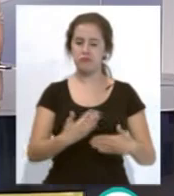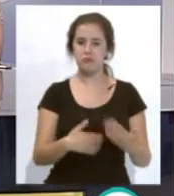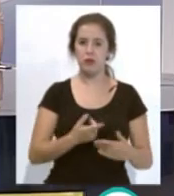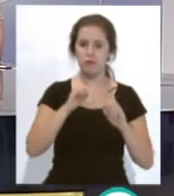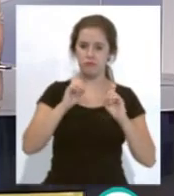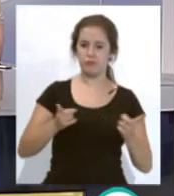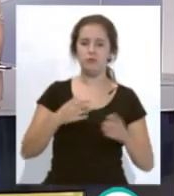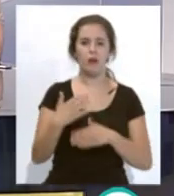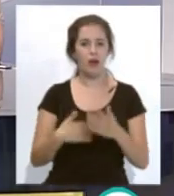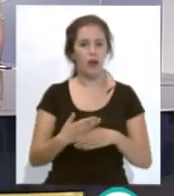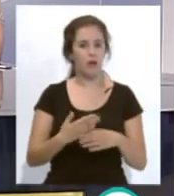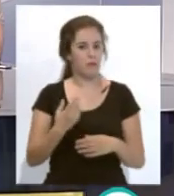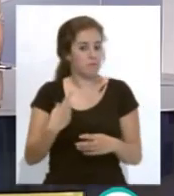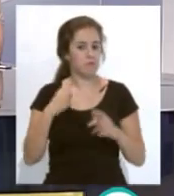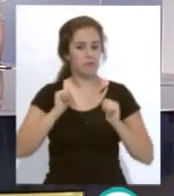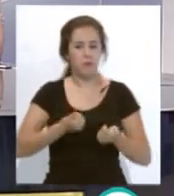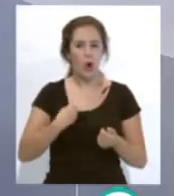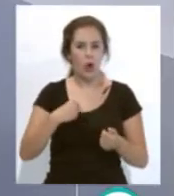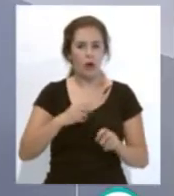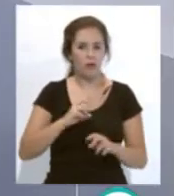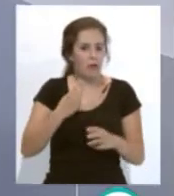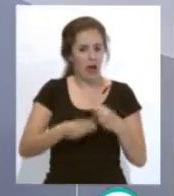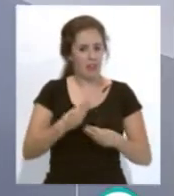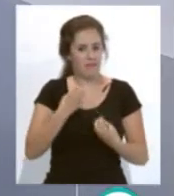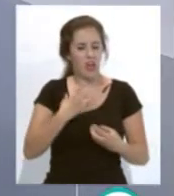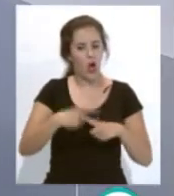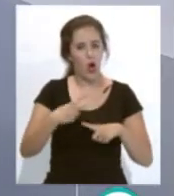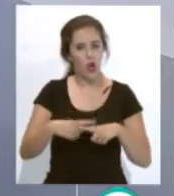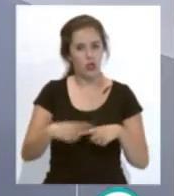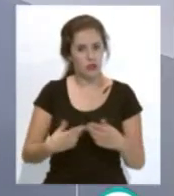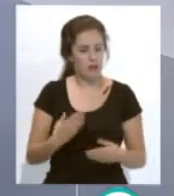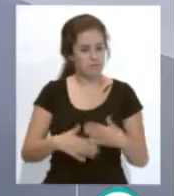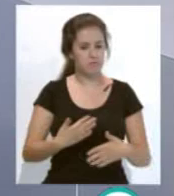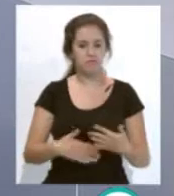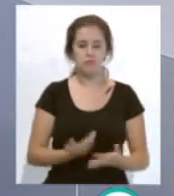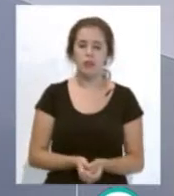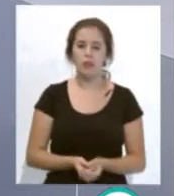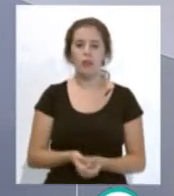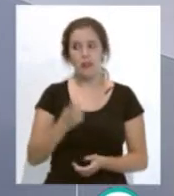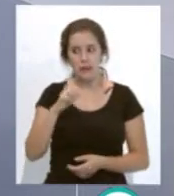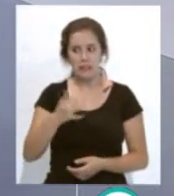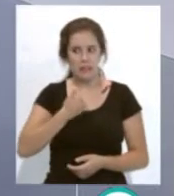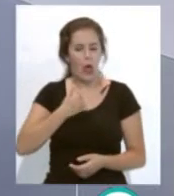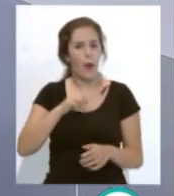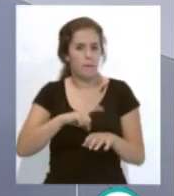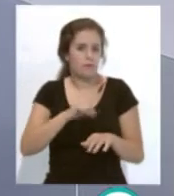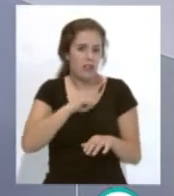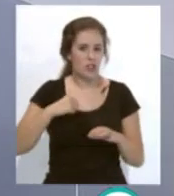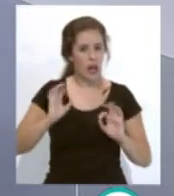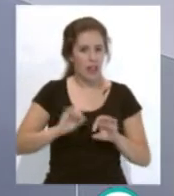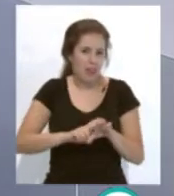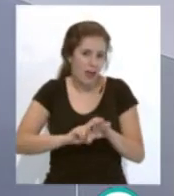deportivo, o sea, el atrevimiento de hacer bien las cosas, no el atrevimiento malo. O sea, que tiene esa personalidad